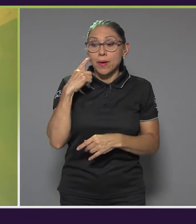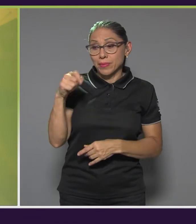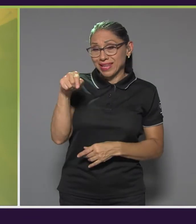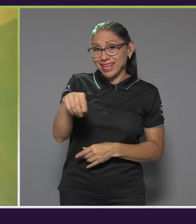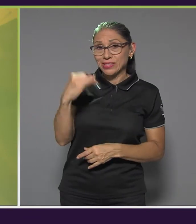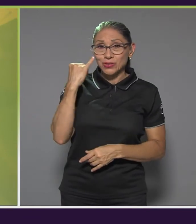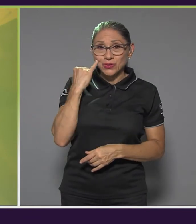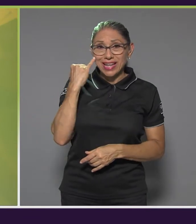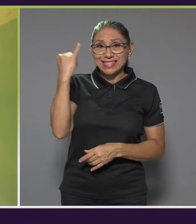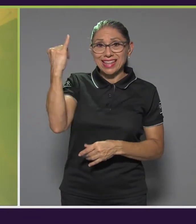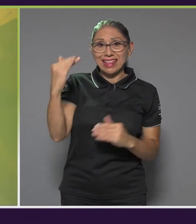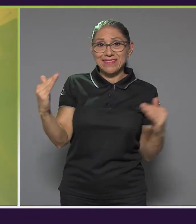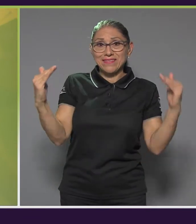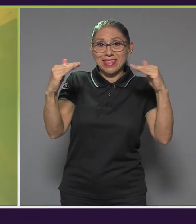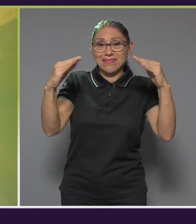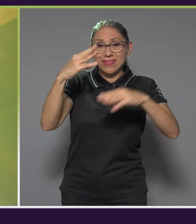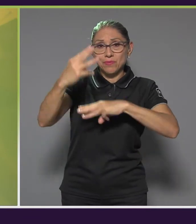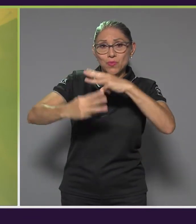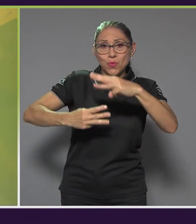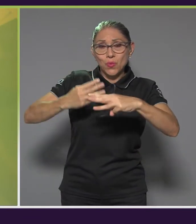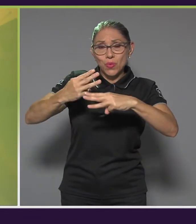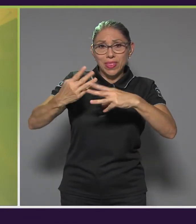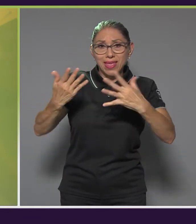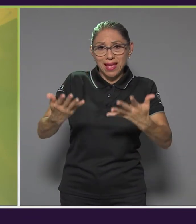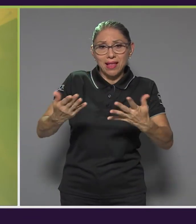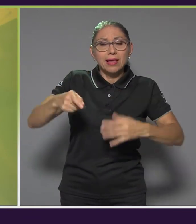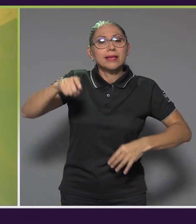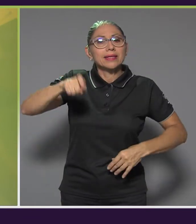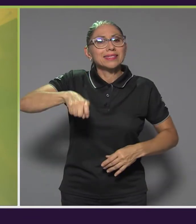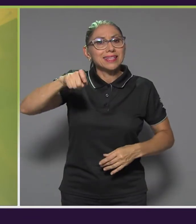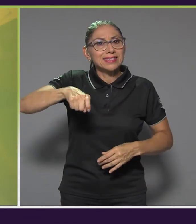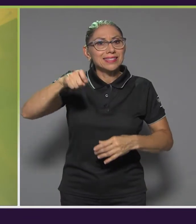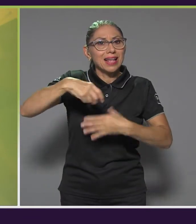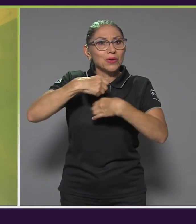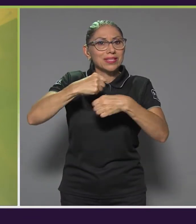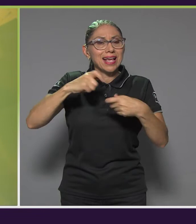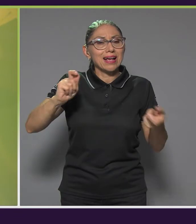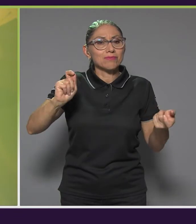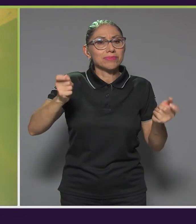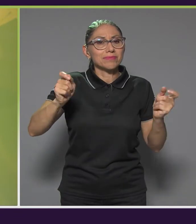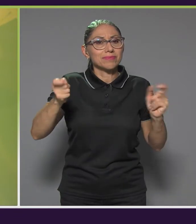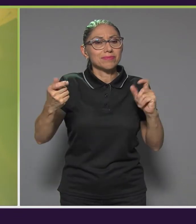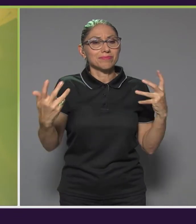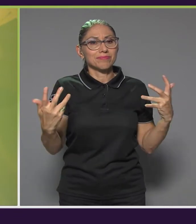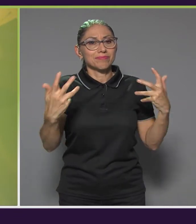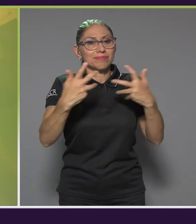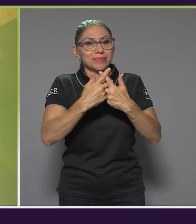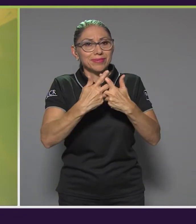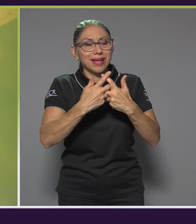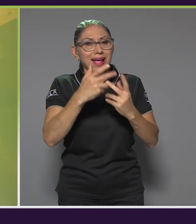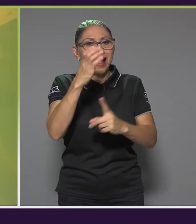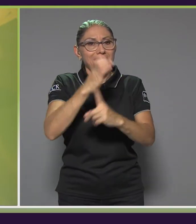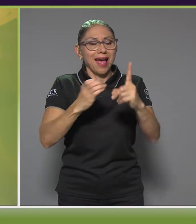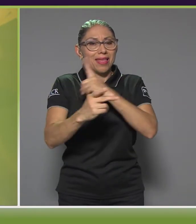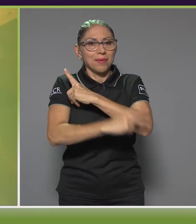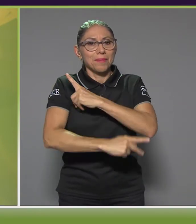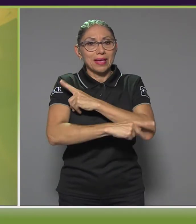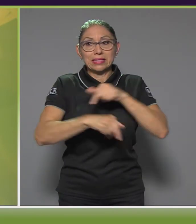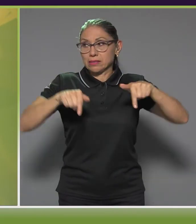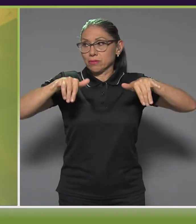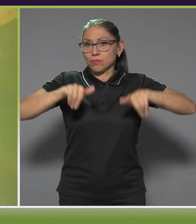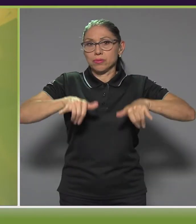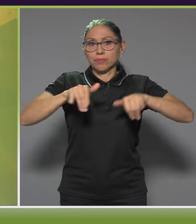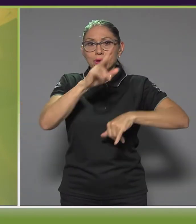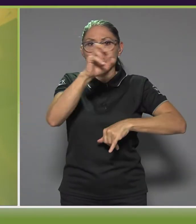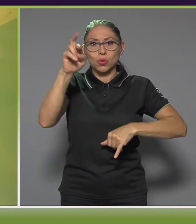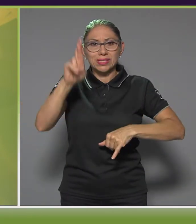de orden mundial, ¿verdad? Se hace necesario que se realicen esas adaptaciones al contexto de cada país. En Costa Rica, ¿cuáles han sido los principales